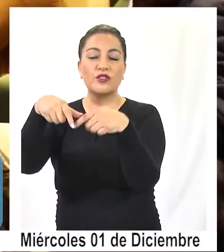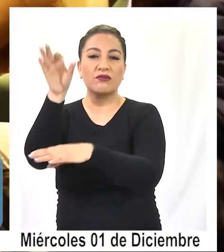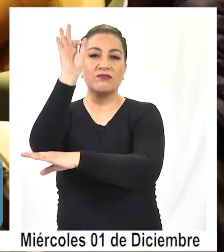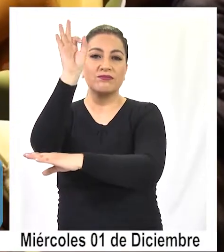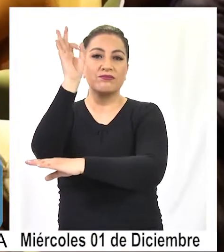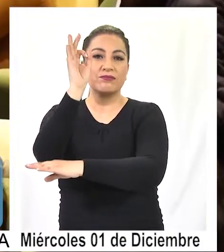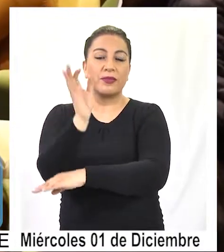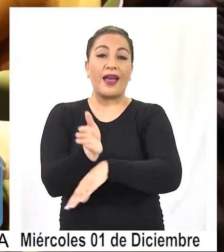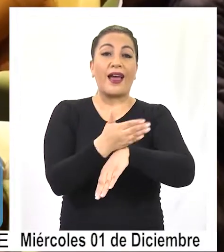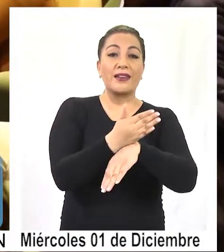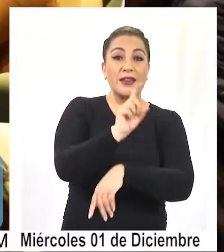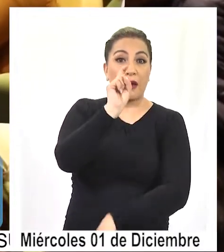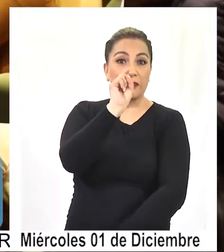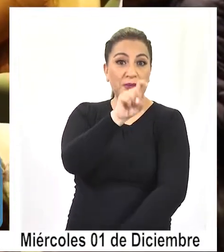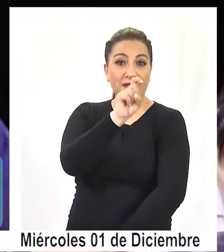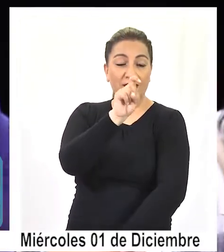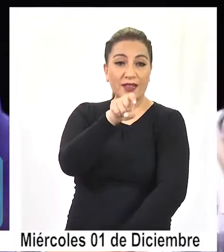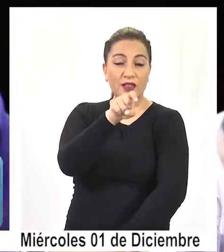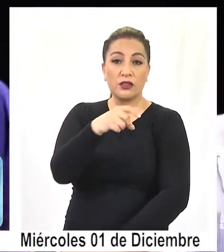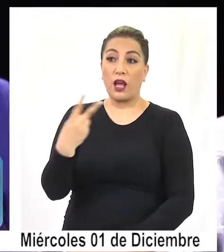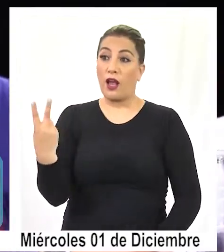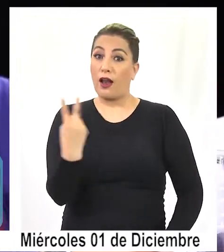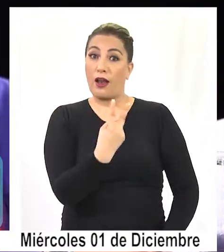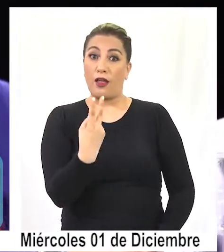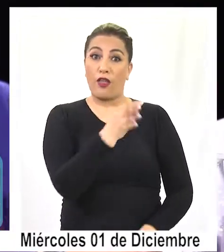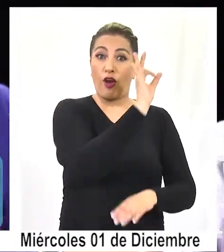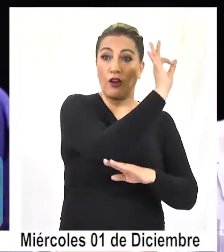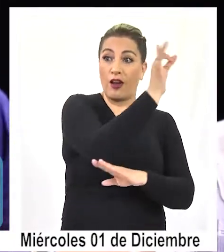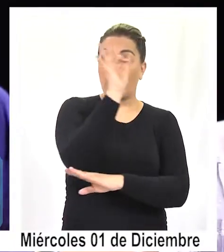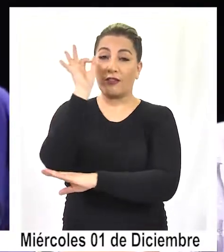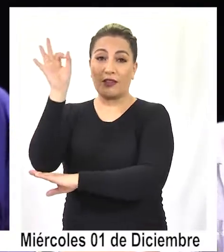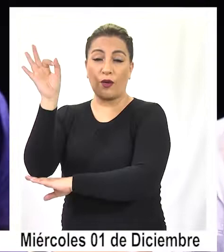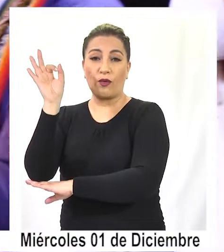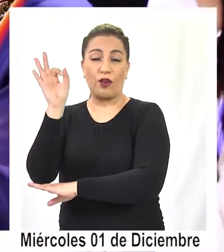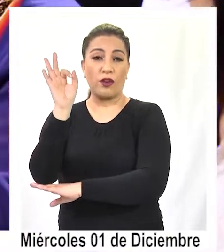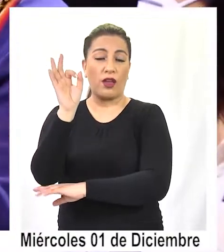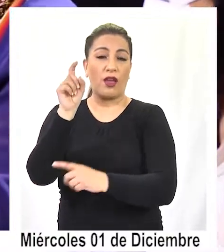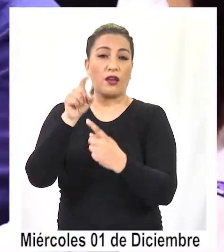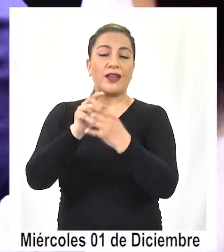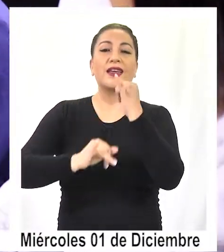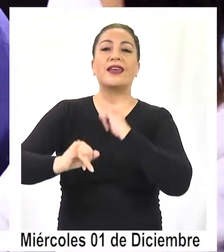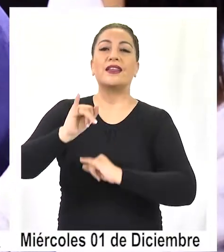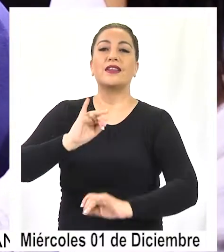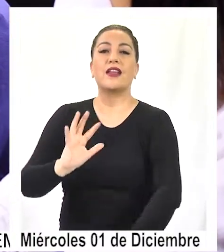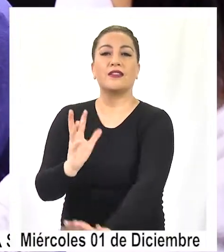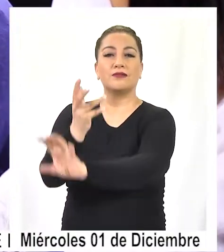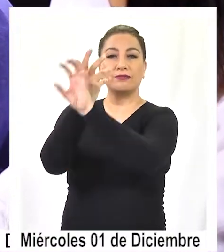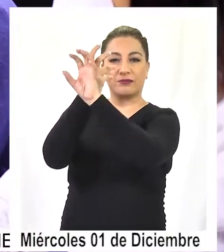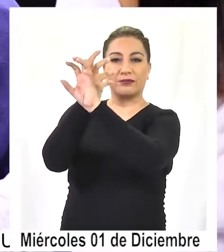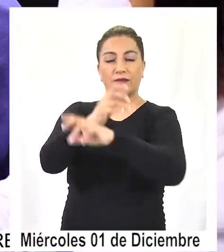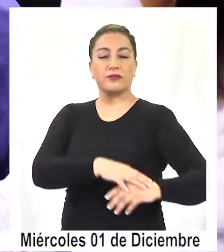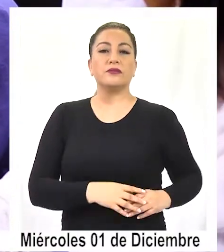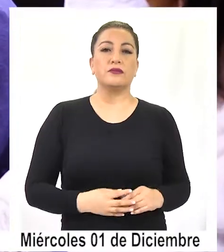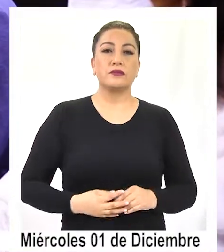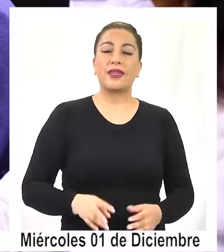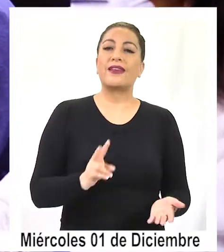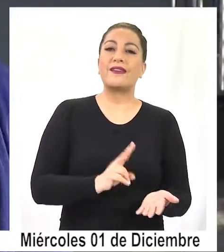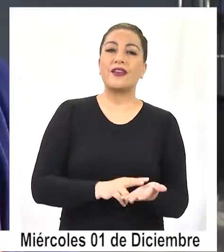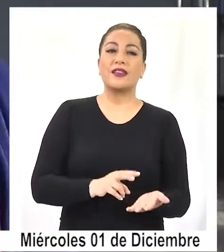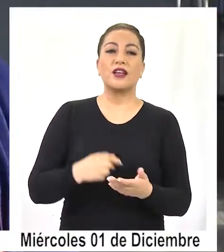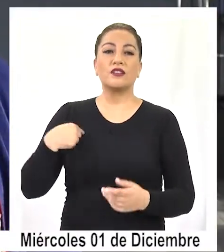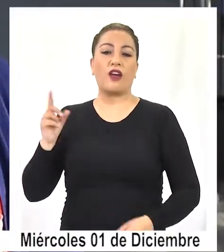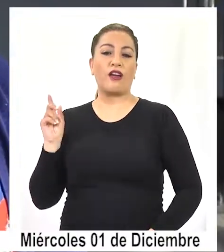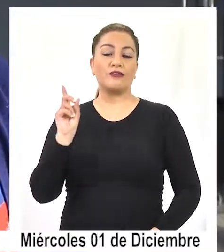en la región de Arica, Parinacota. Ambas instancias estuvieron conectadas de forma virtual. Pero sin duda esta